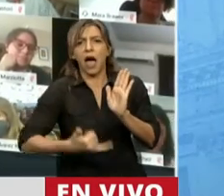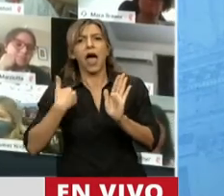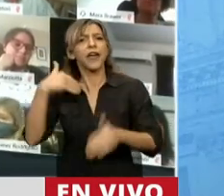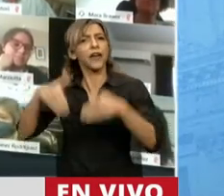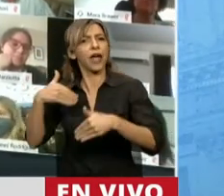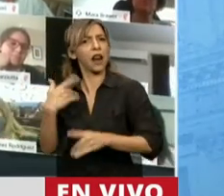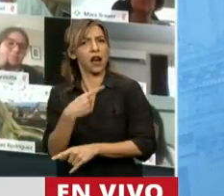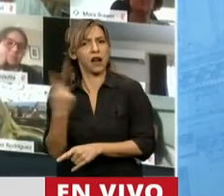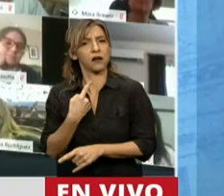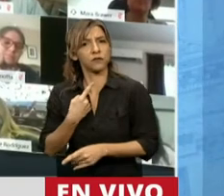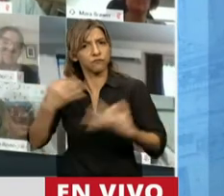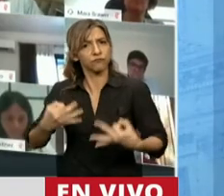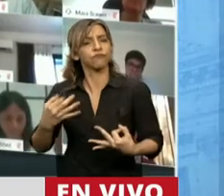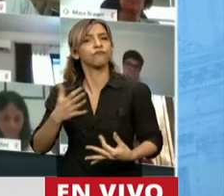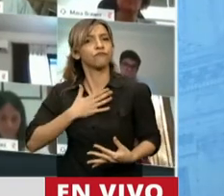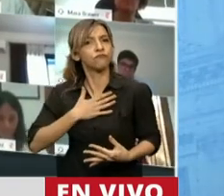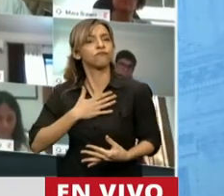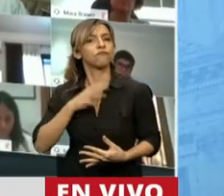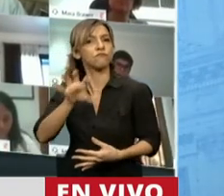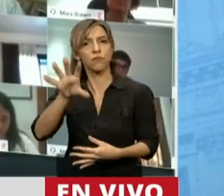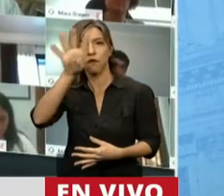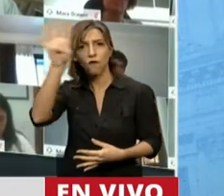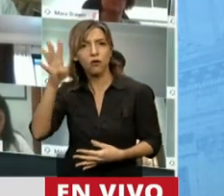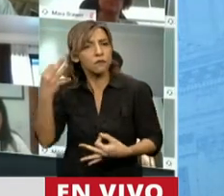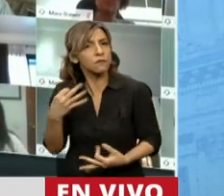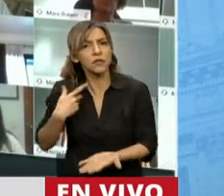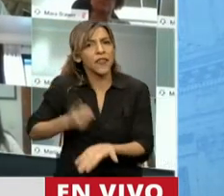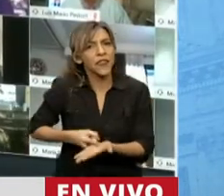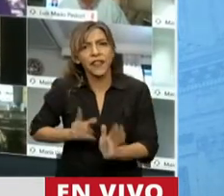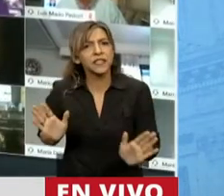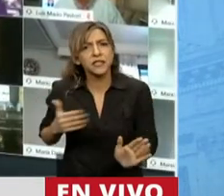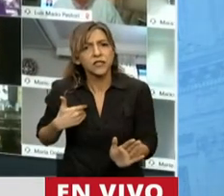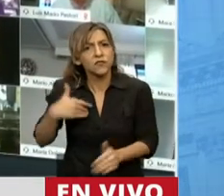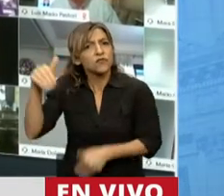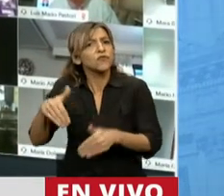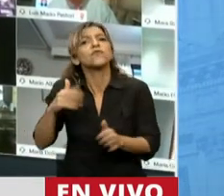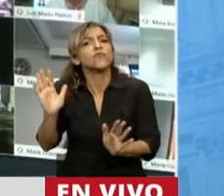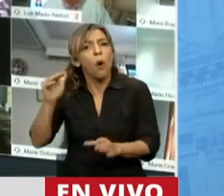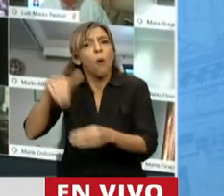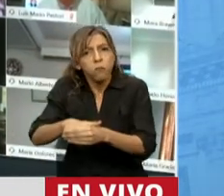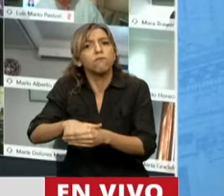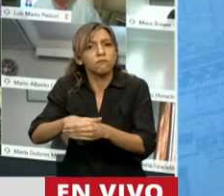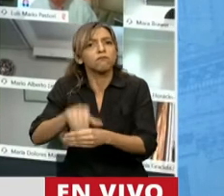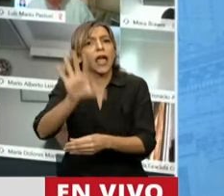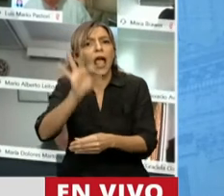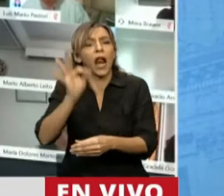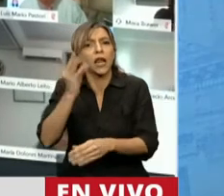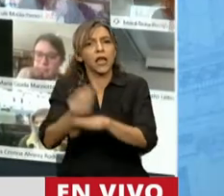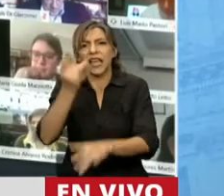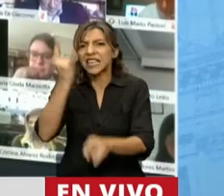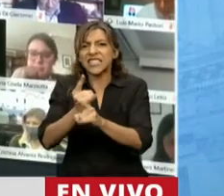% del pueblo formoseño, señor presidente, presidente decide elección tras elección a sus autoridades en la más absoluta legalidad.